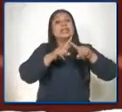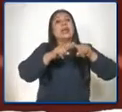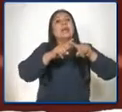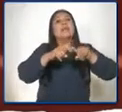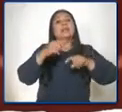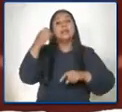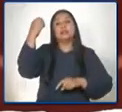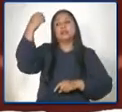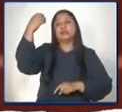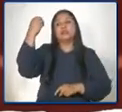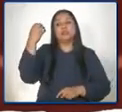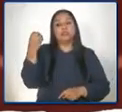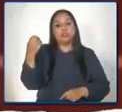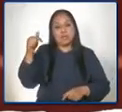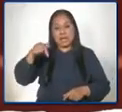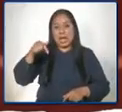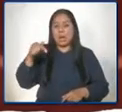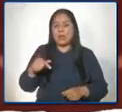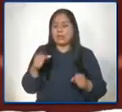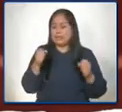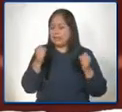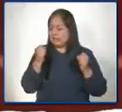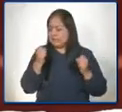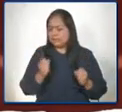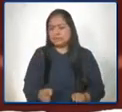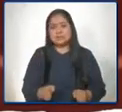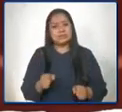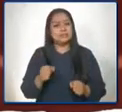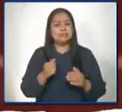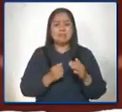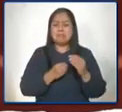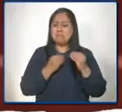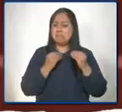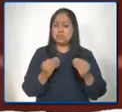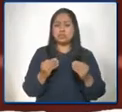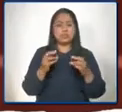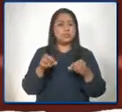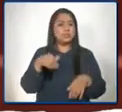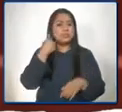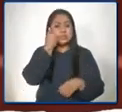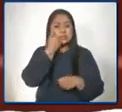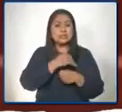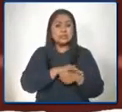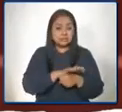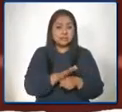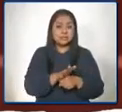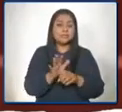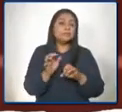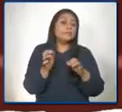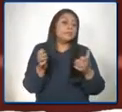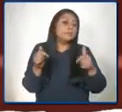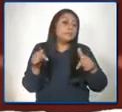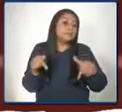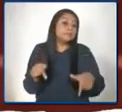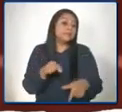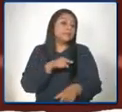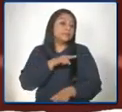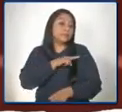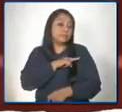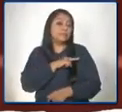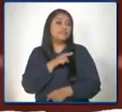estamos en un momento bastante alto de pandemia en este momento se está funcionando